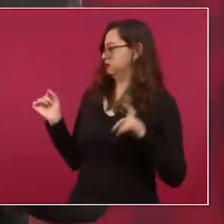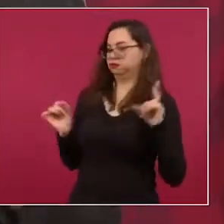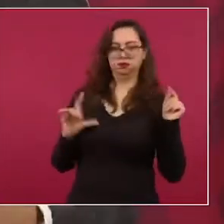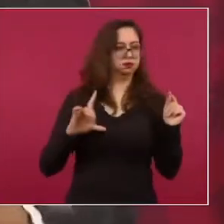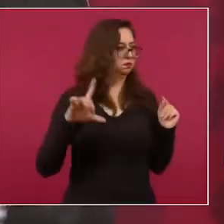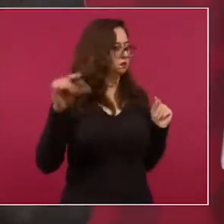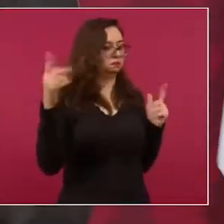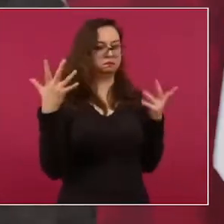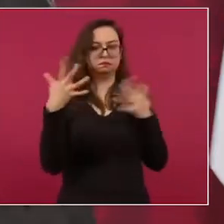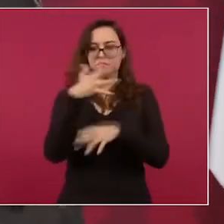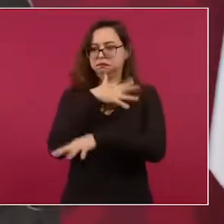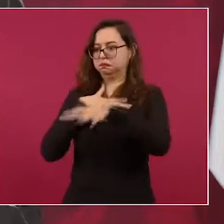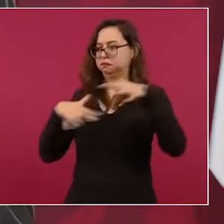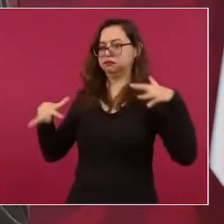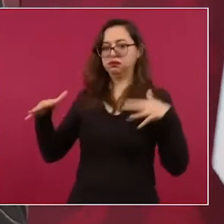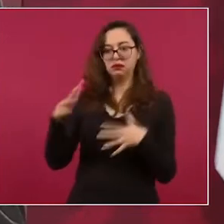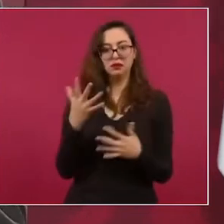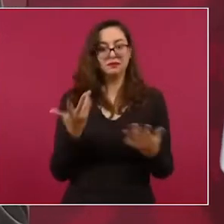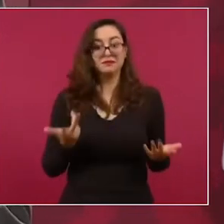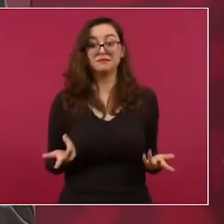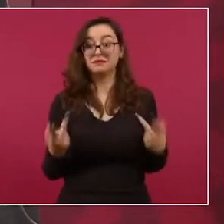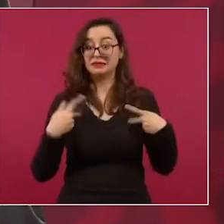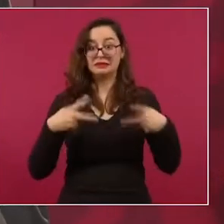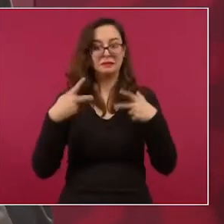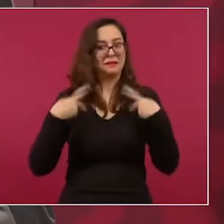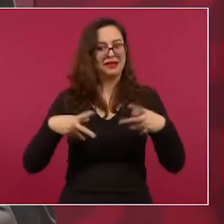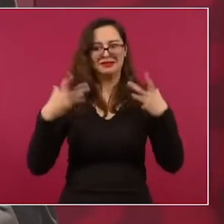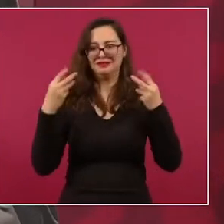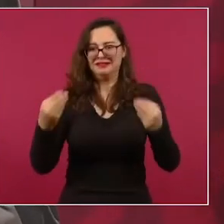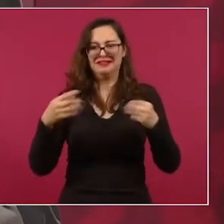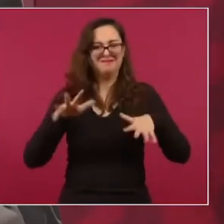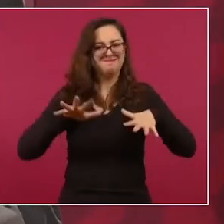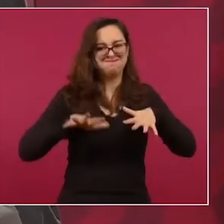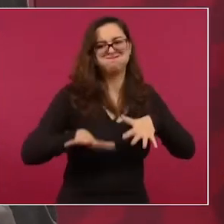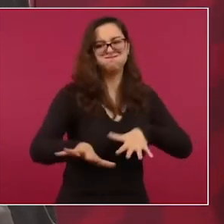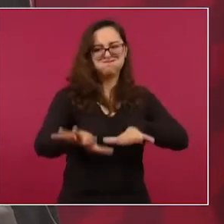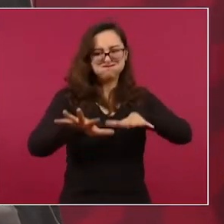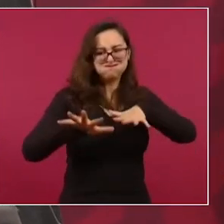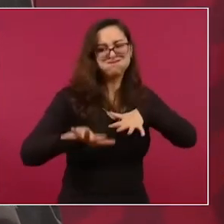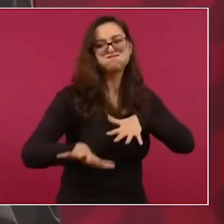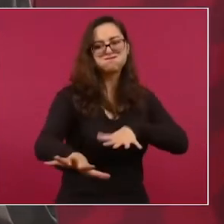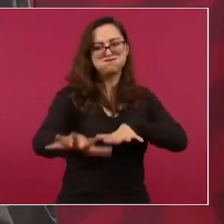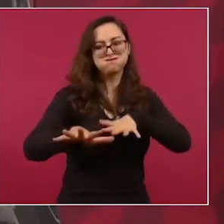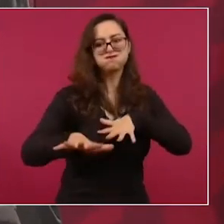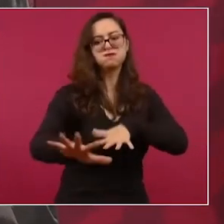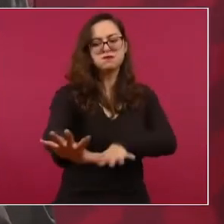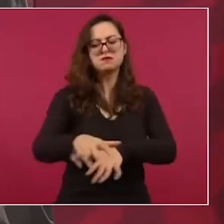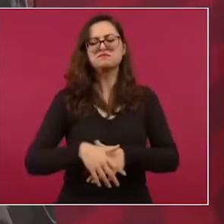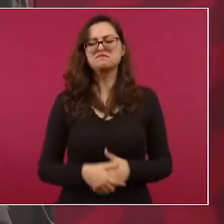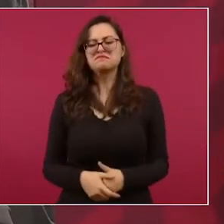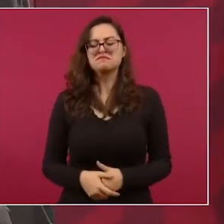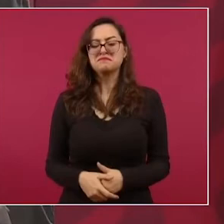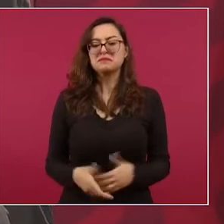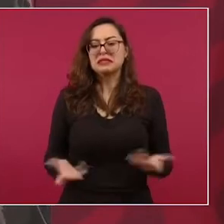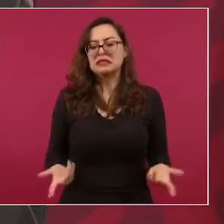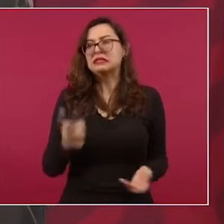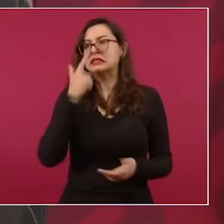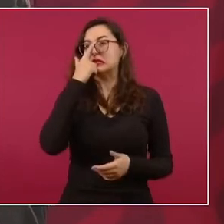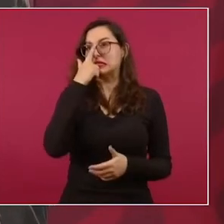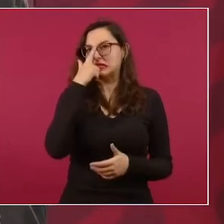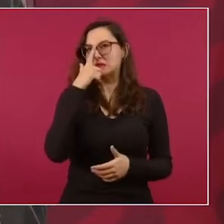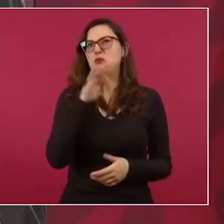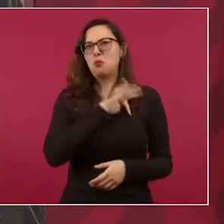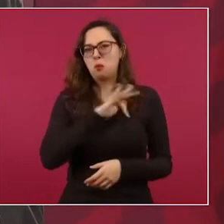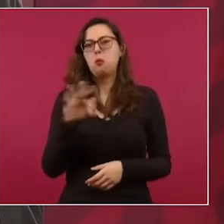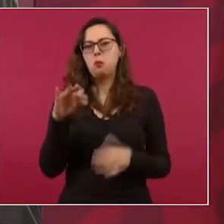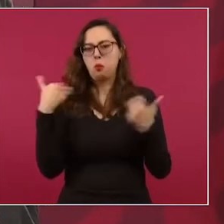muy fuerte la presión y se pudo organizar de otra manera, pero la idea